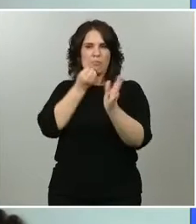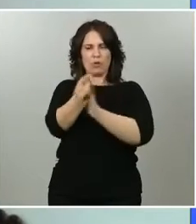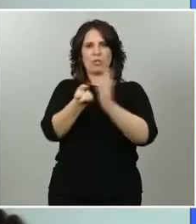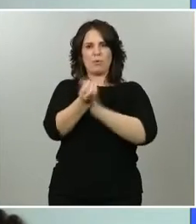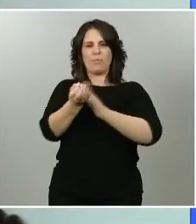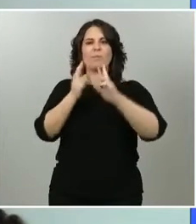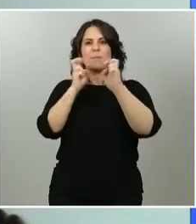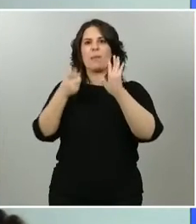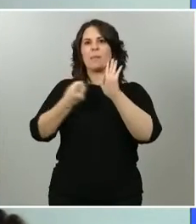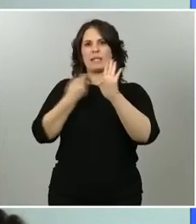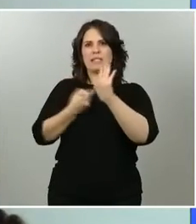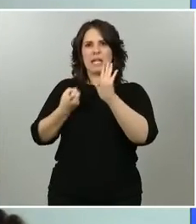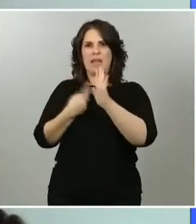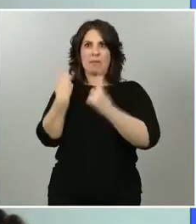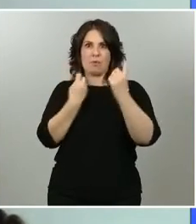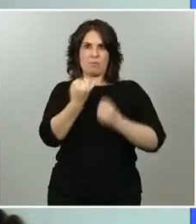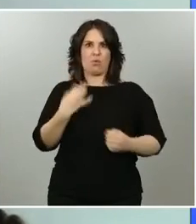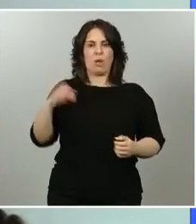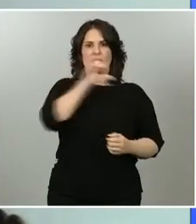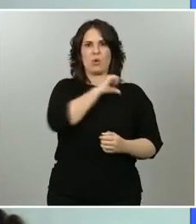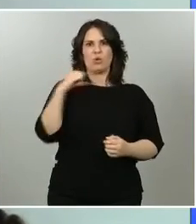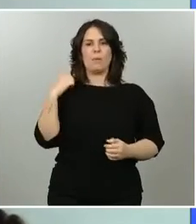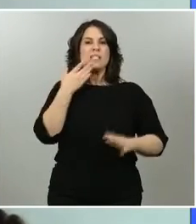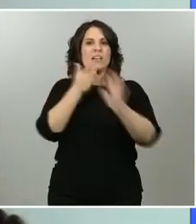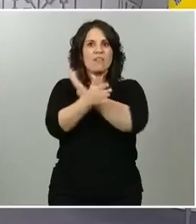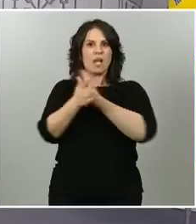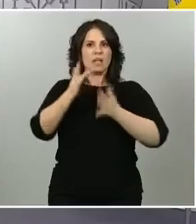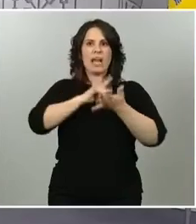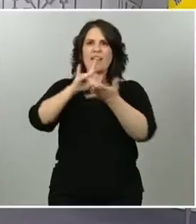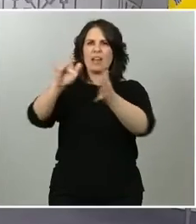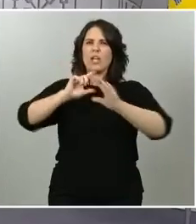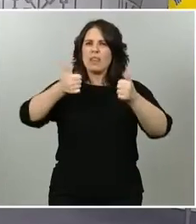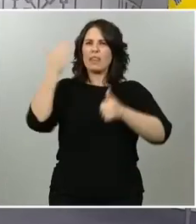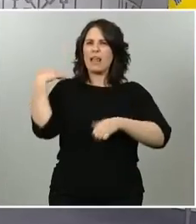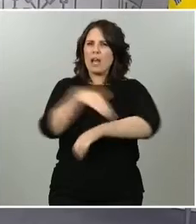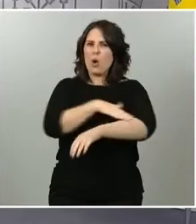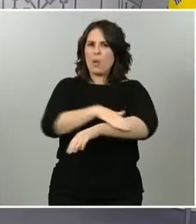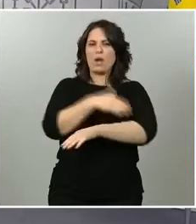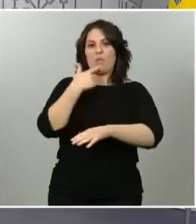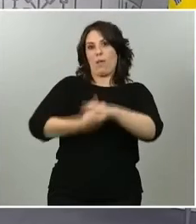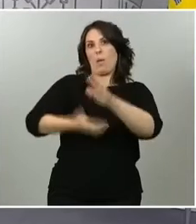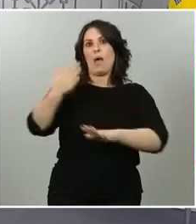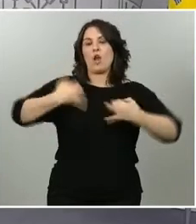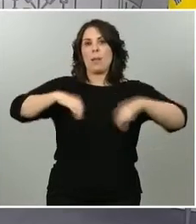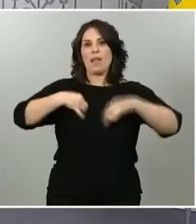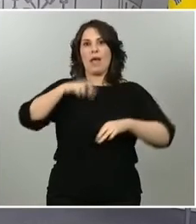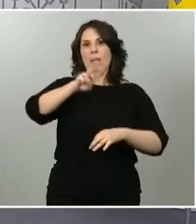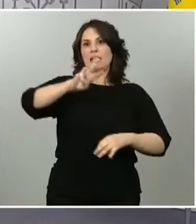entiendo que altera el calendario inicial presentado por el Gobierno, que marcaba la entrada en la nueva normalidad hacia el 23 de junio aproximadamente.